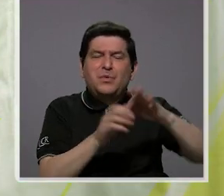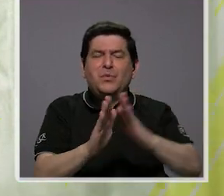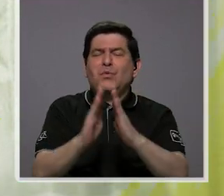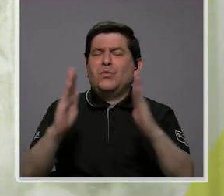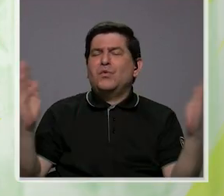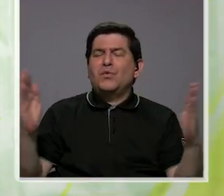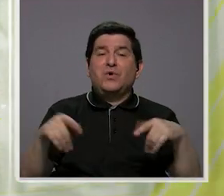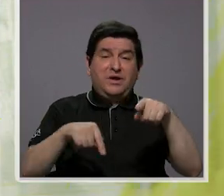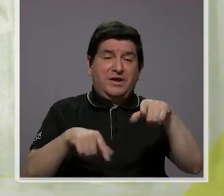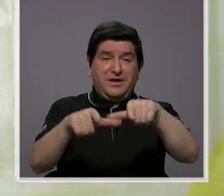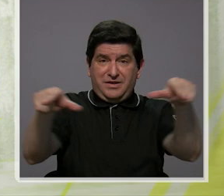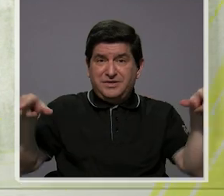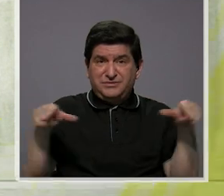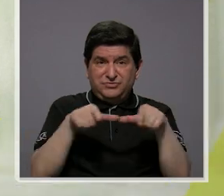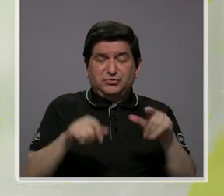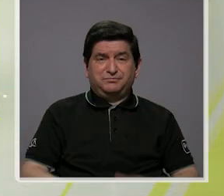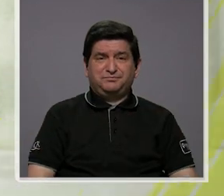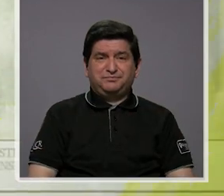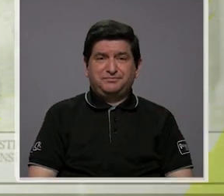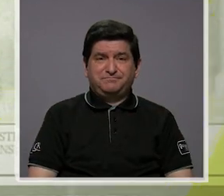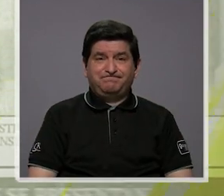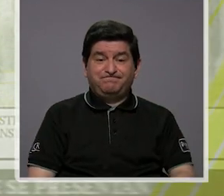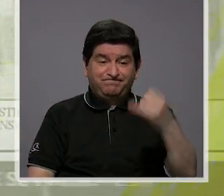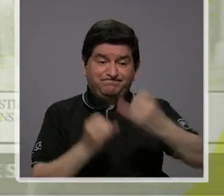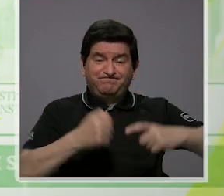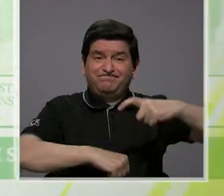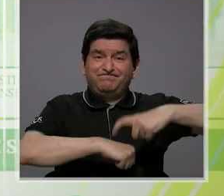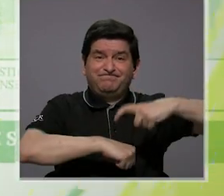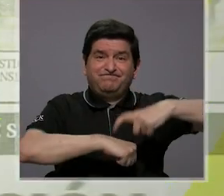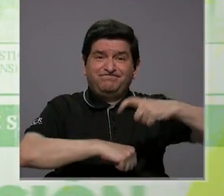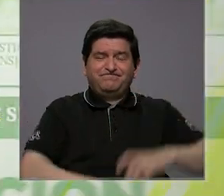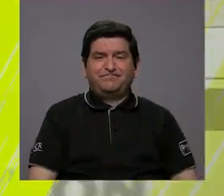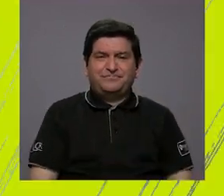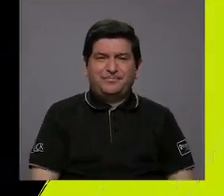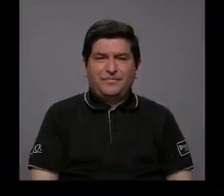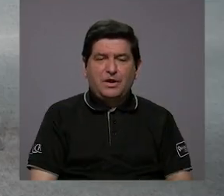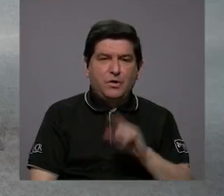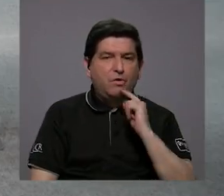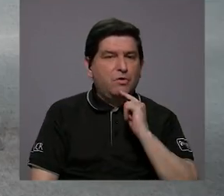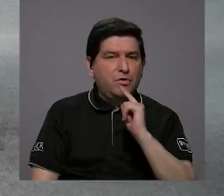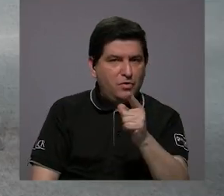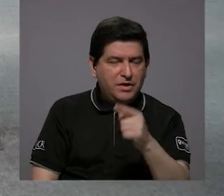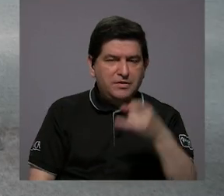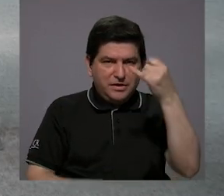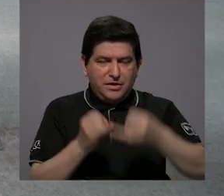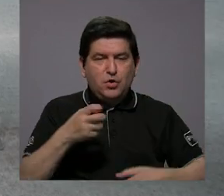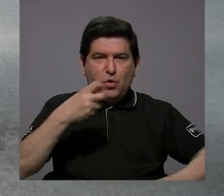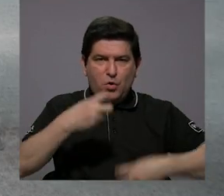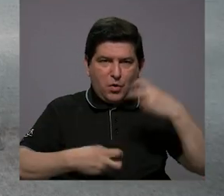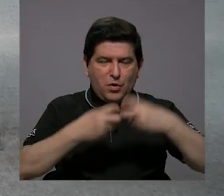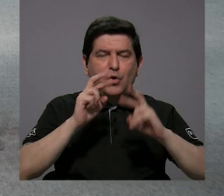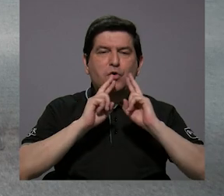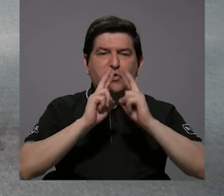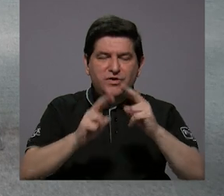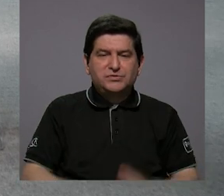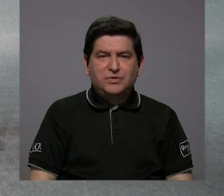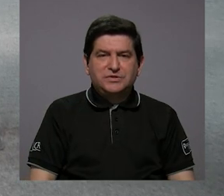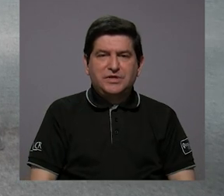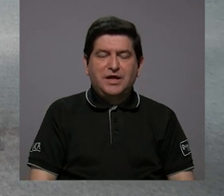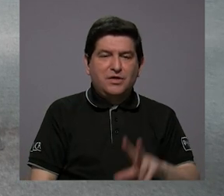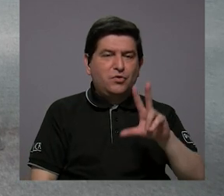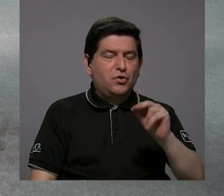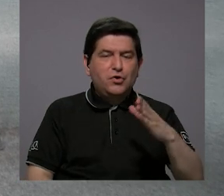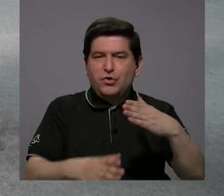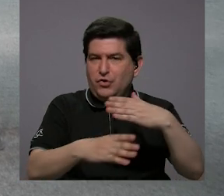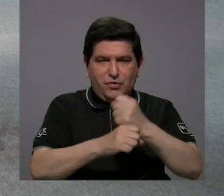agricultura extensiva en estas zonas. Bueno, se nos fue el tiempo, pero termino con sus palabras. El conflicto es el resultado